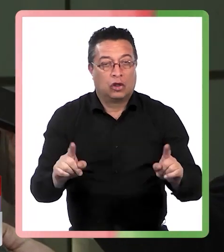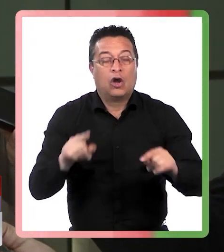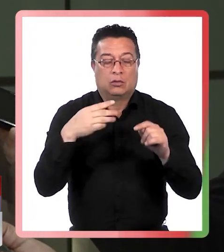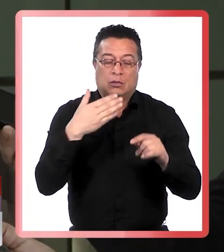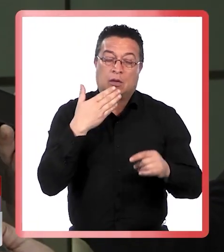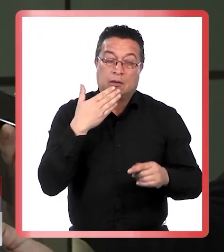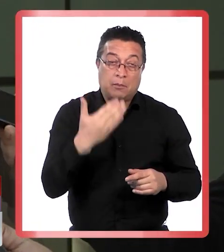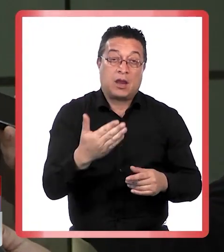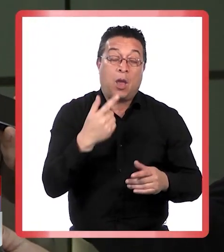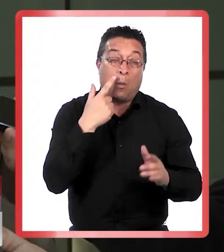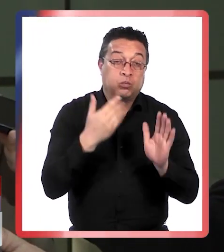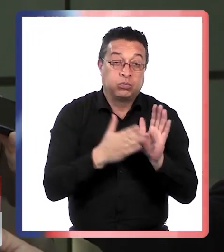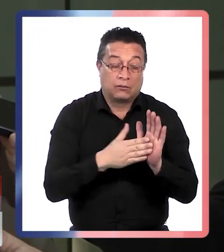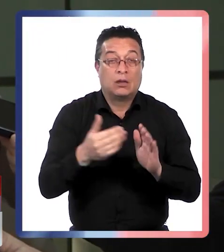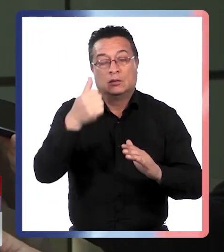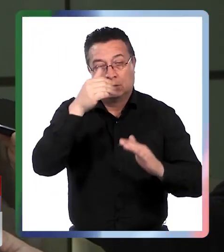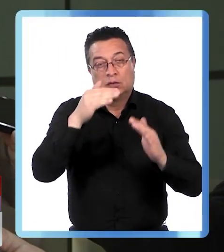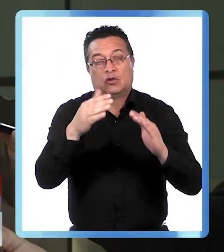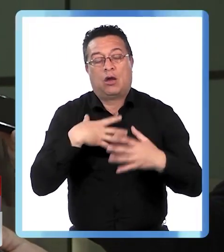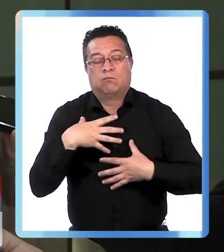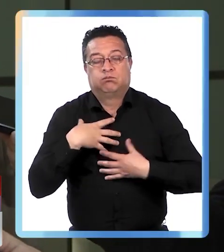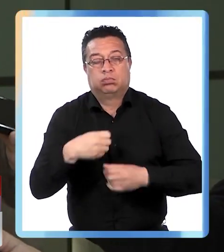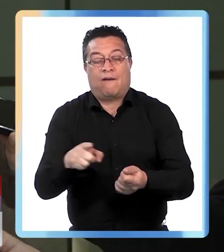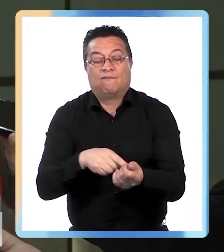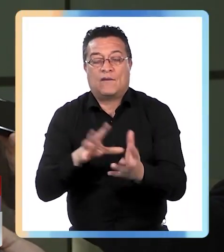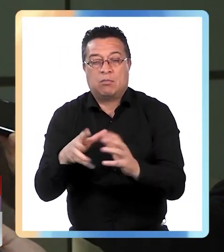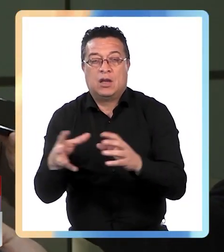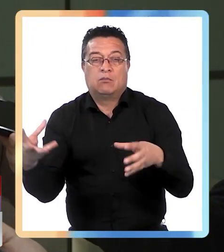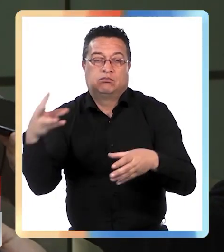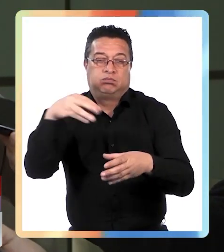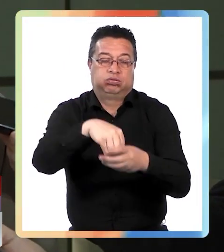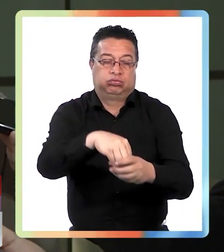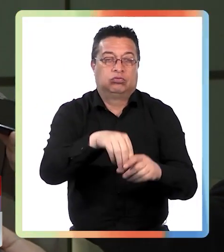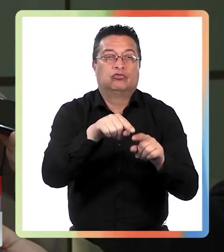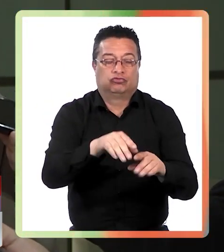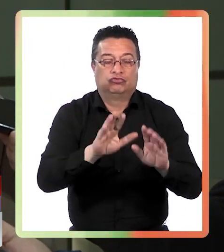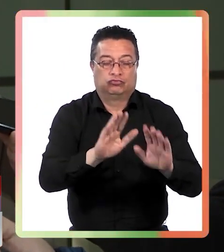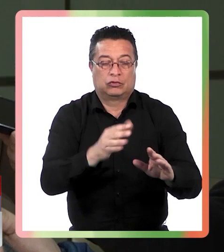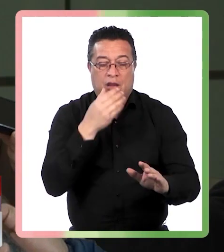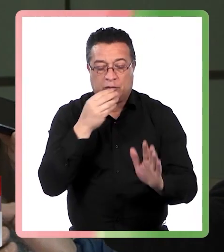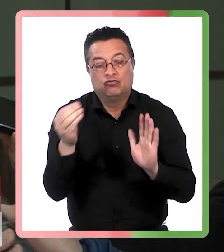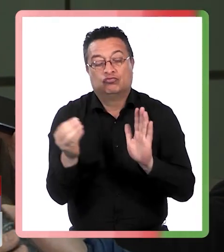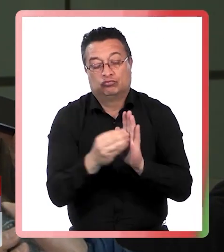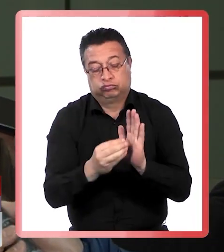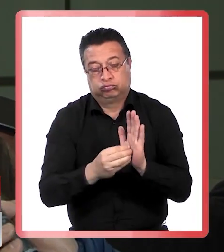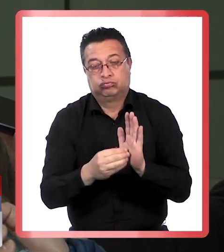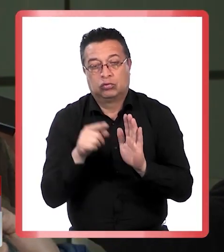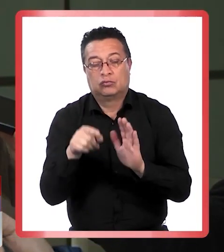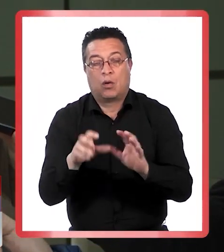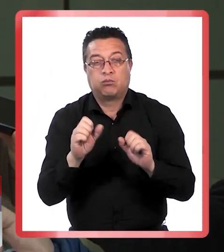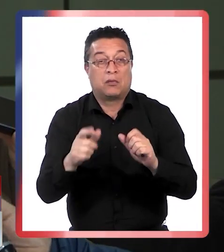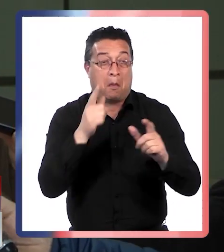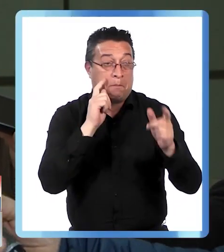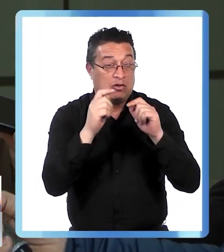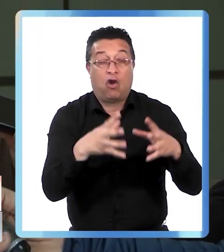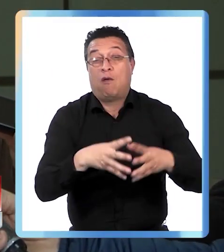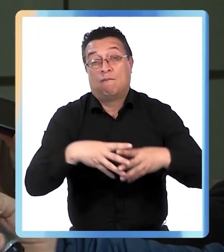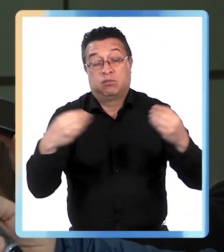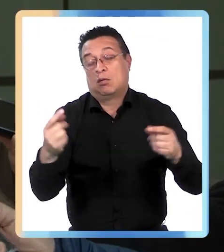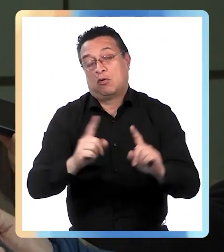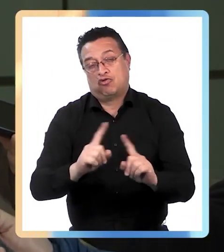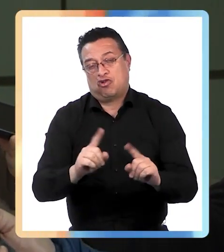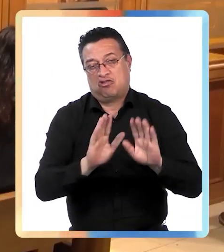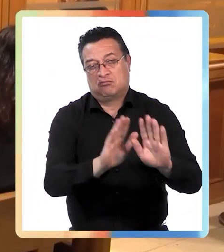social que daría cuenta del arraigo familiar principalmente que eso se refiere también y guarda relación con un eventual peligro